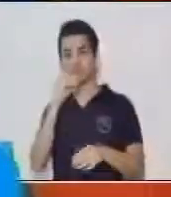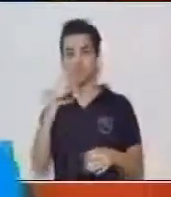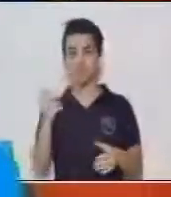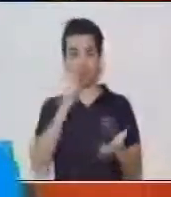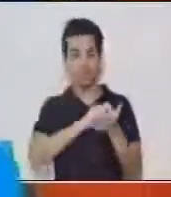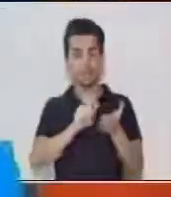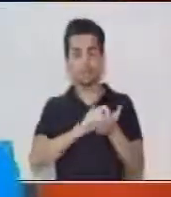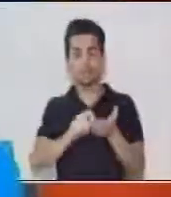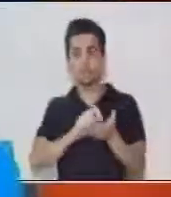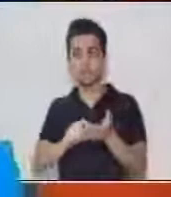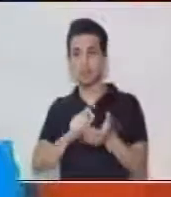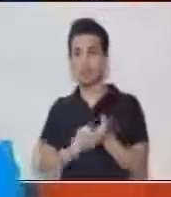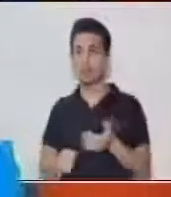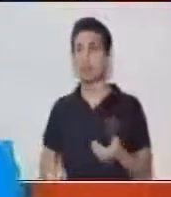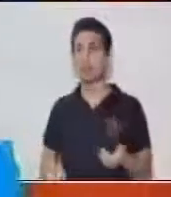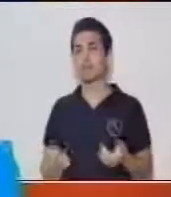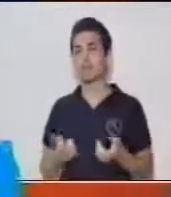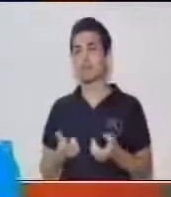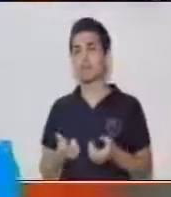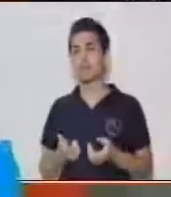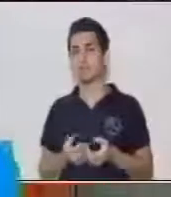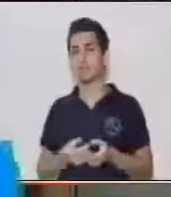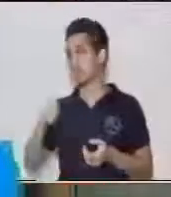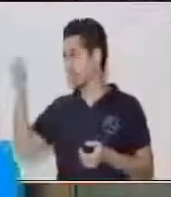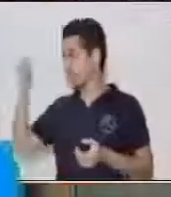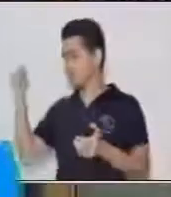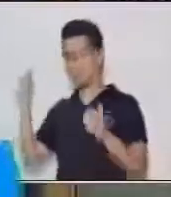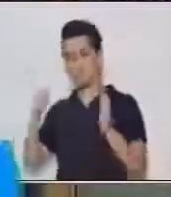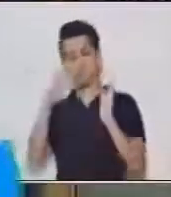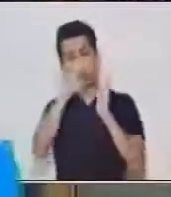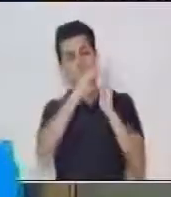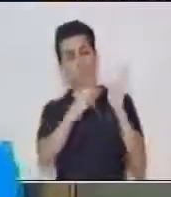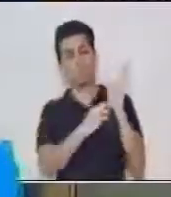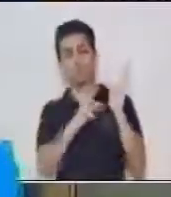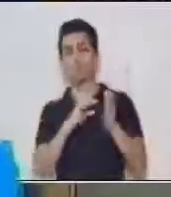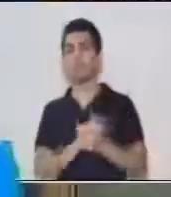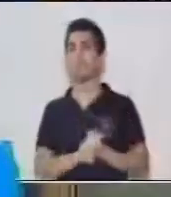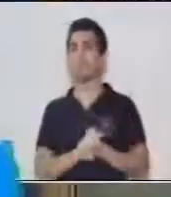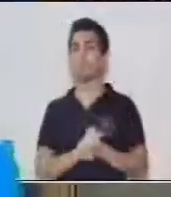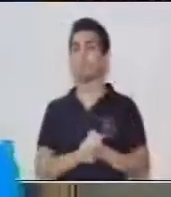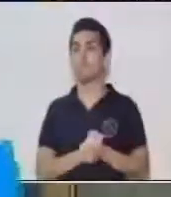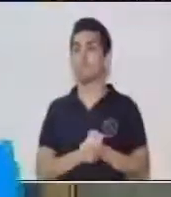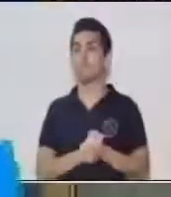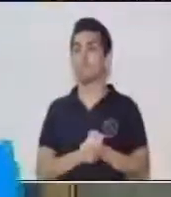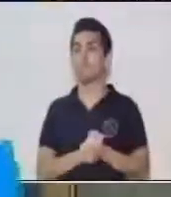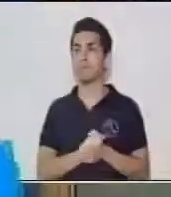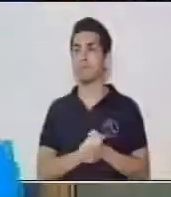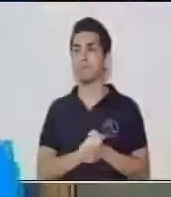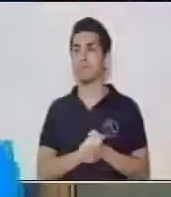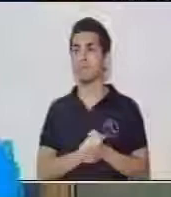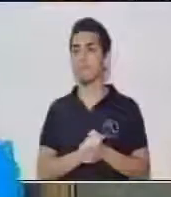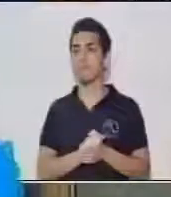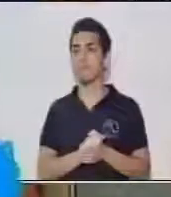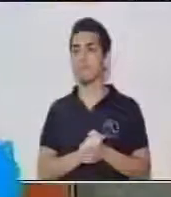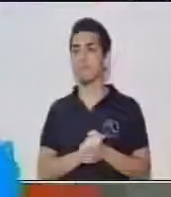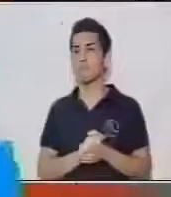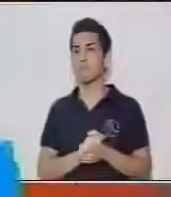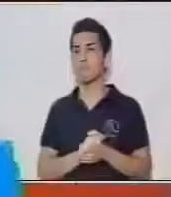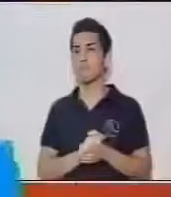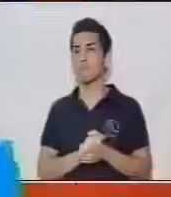escribiendo, estamos redactando en el párrafo. Entonces, tenemos lo que dicen las vacas.